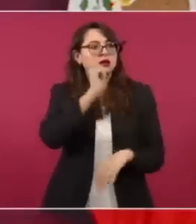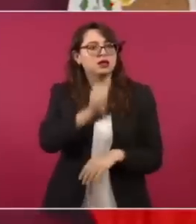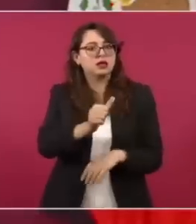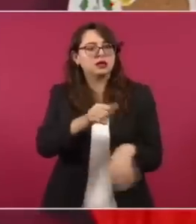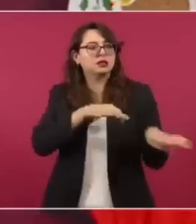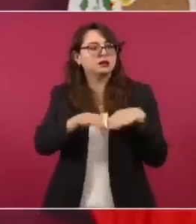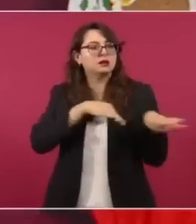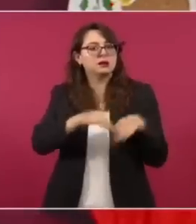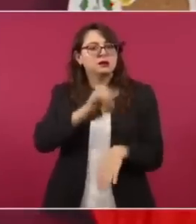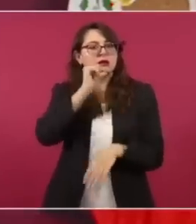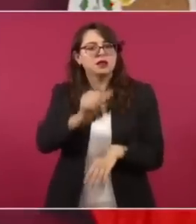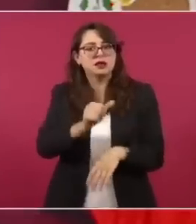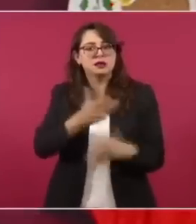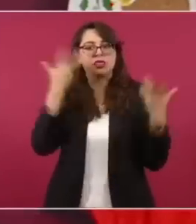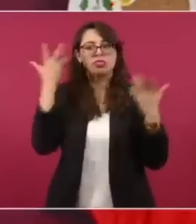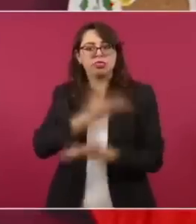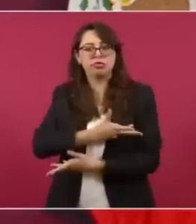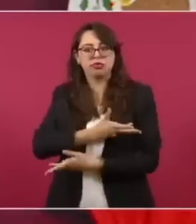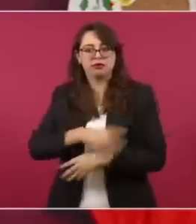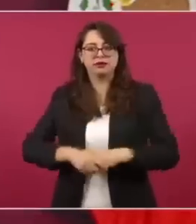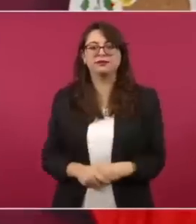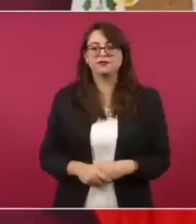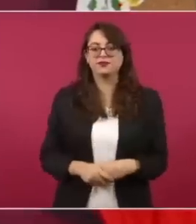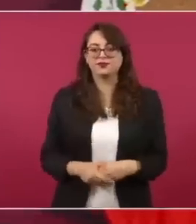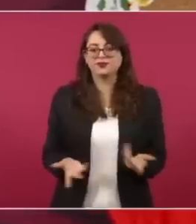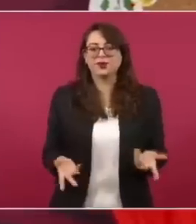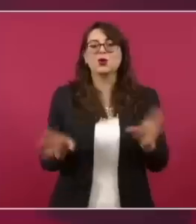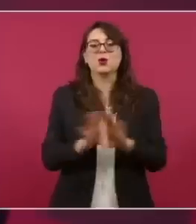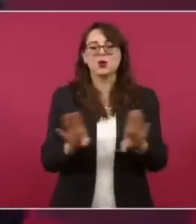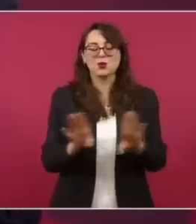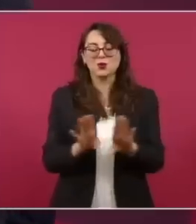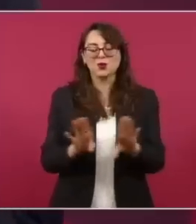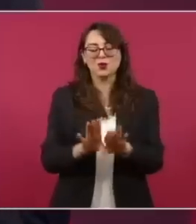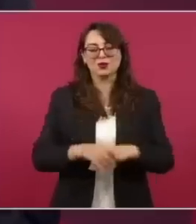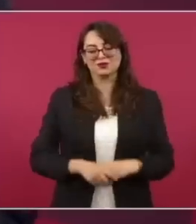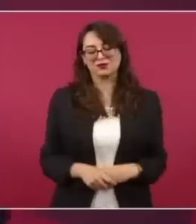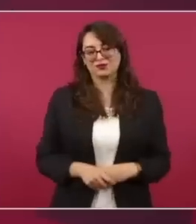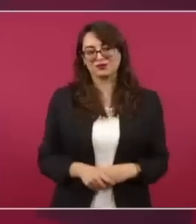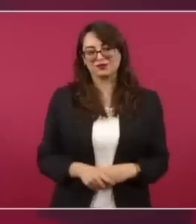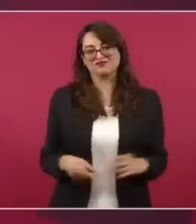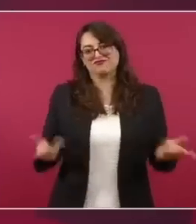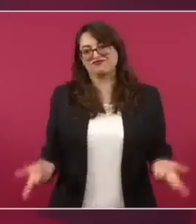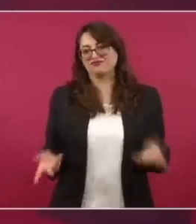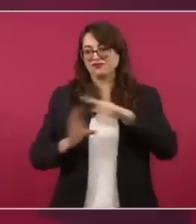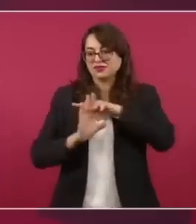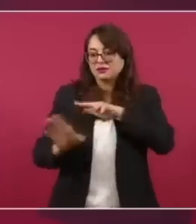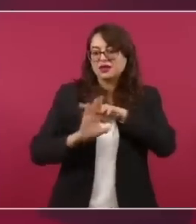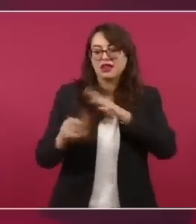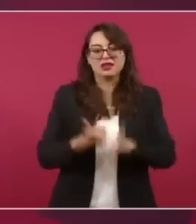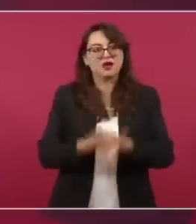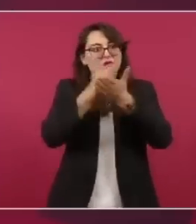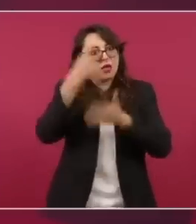Sí, los migrantes son el motor de la economía